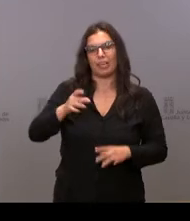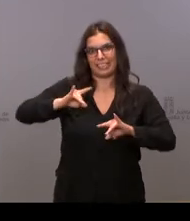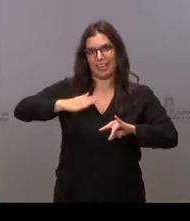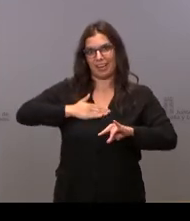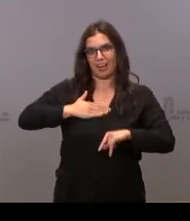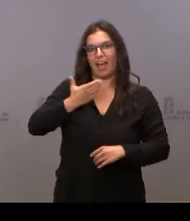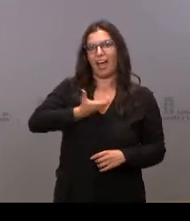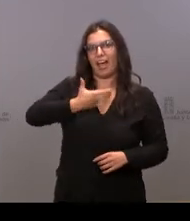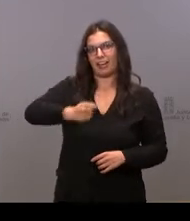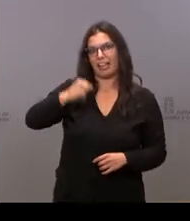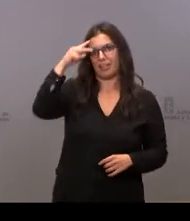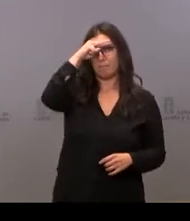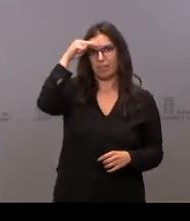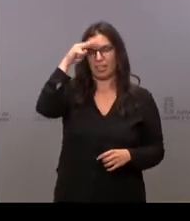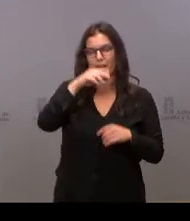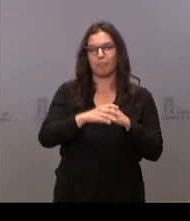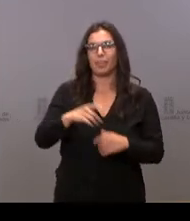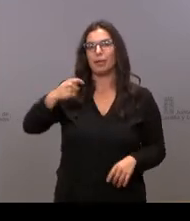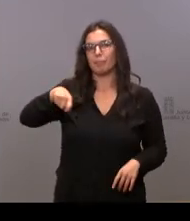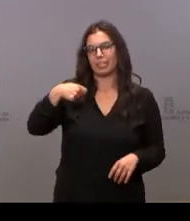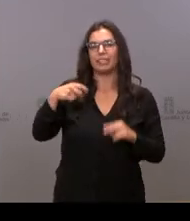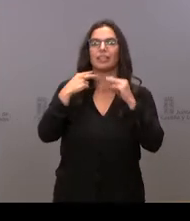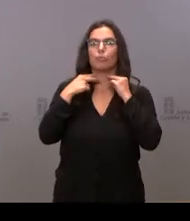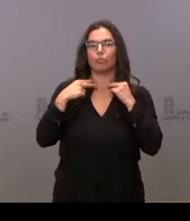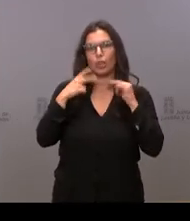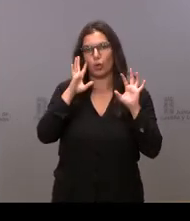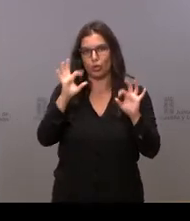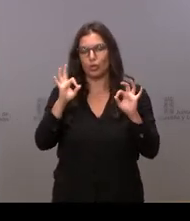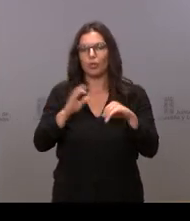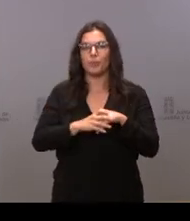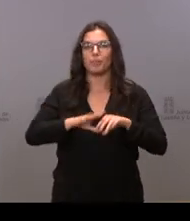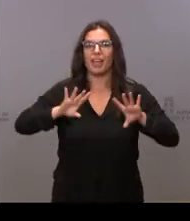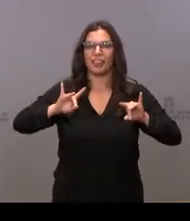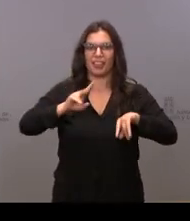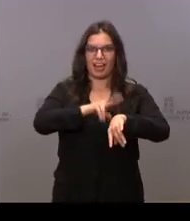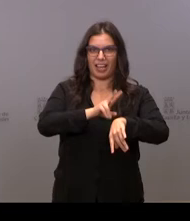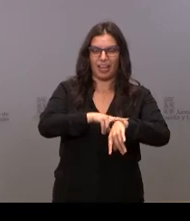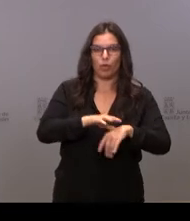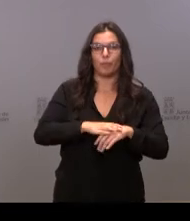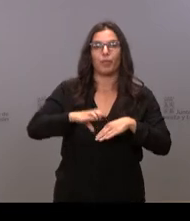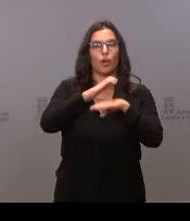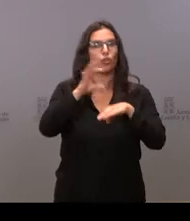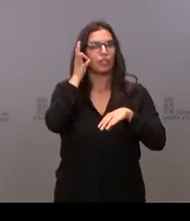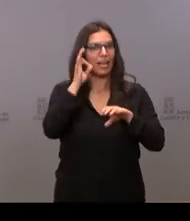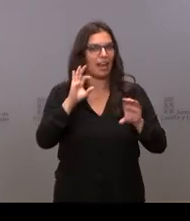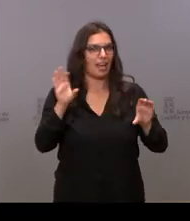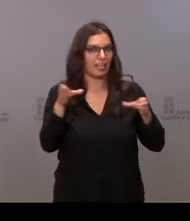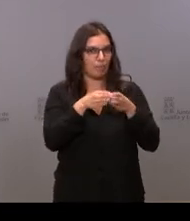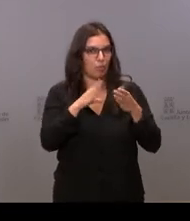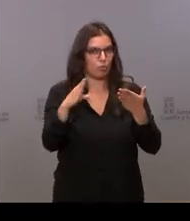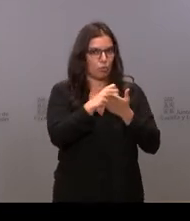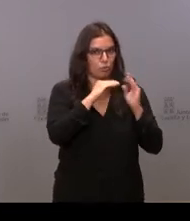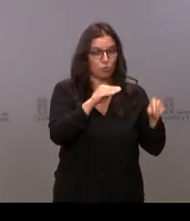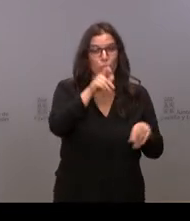Medina de Río Seco, al presidente de la Diputación, por supuesto, al delegado territorial, a la consejera y a todo su equipo, a todas las